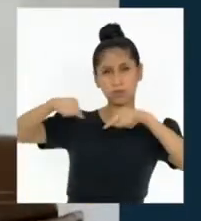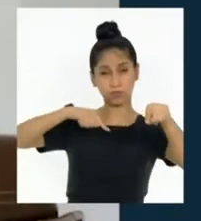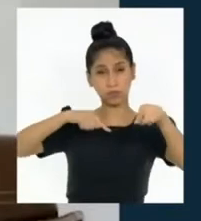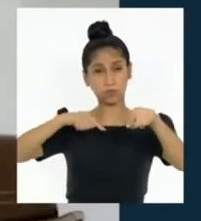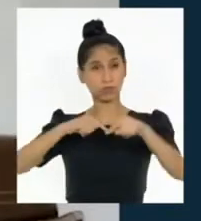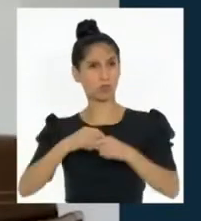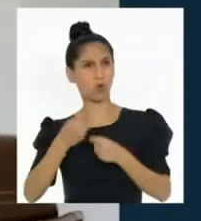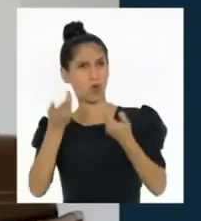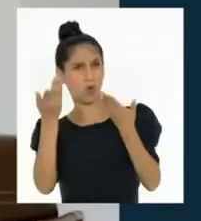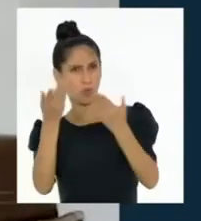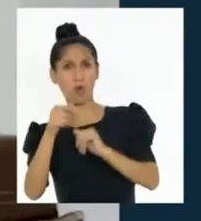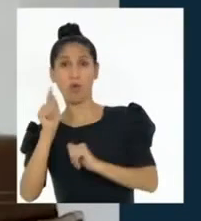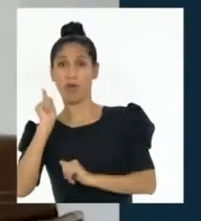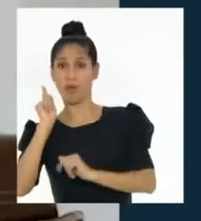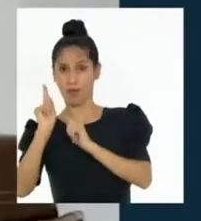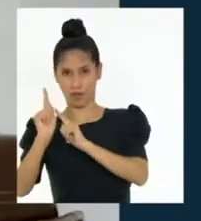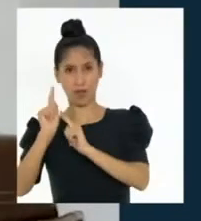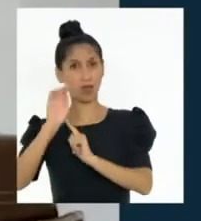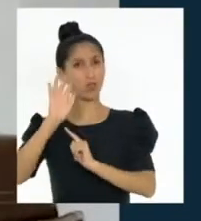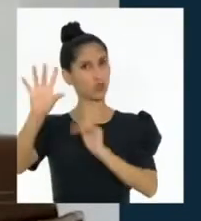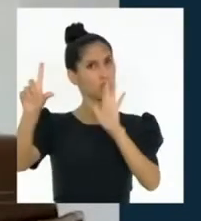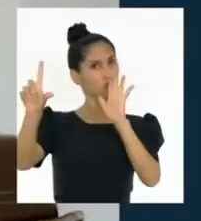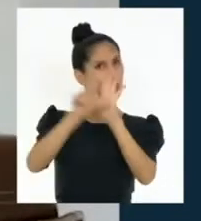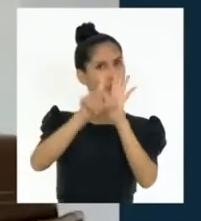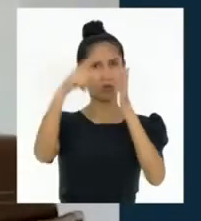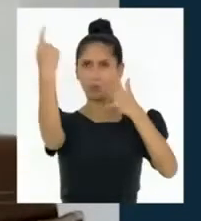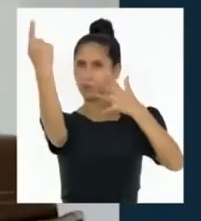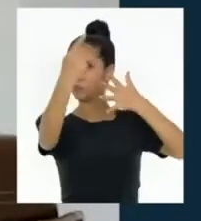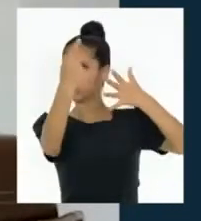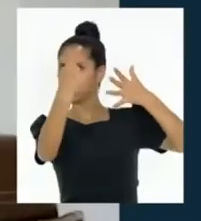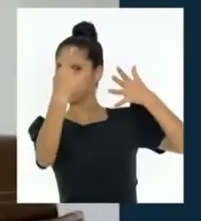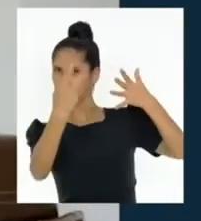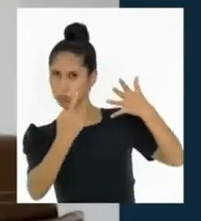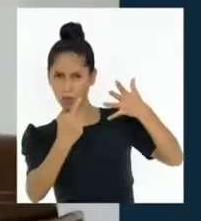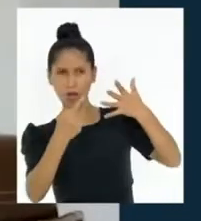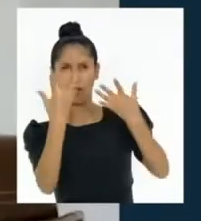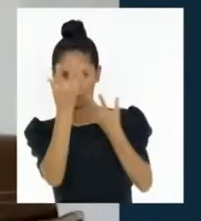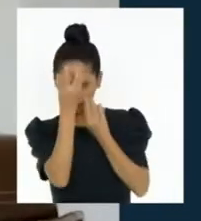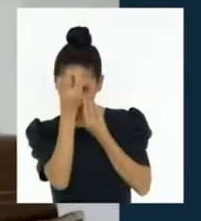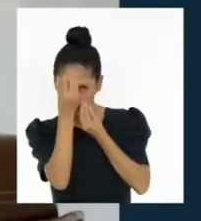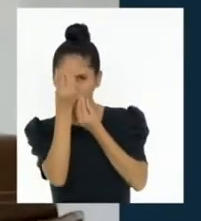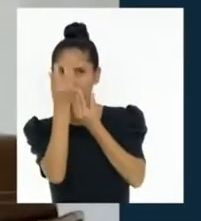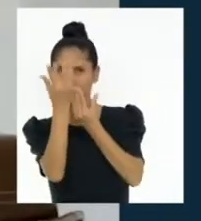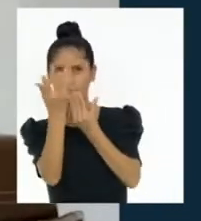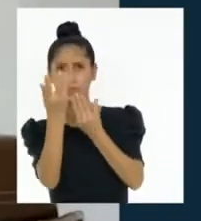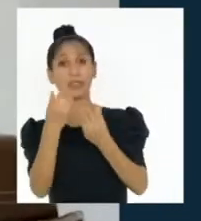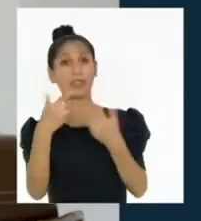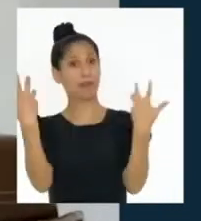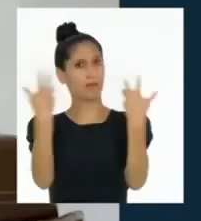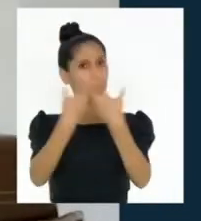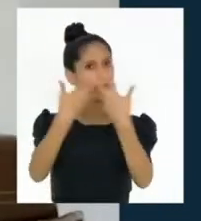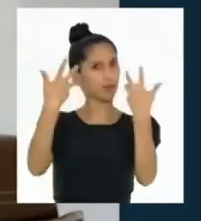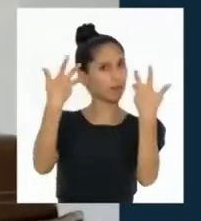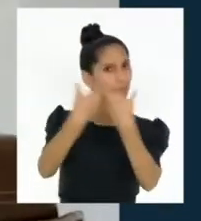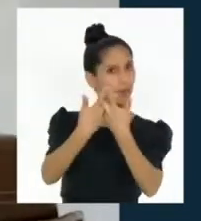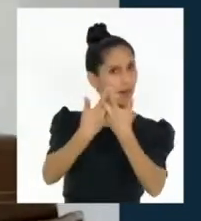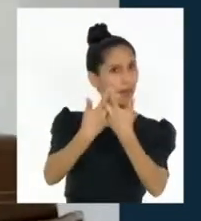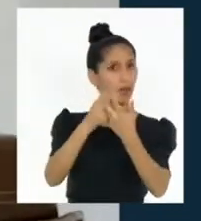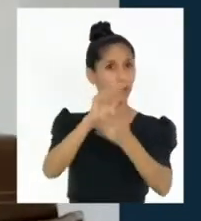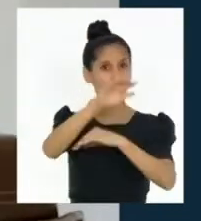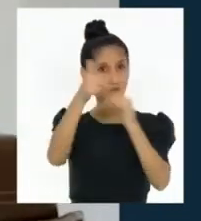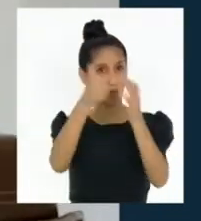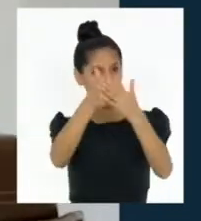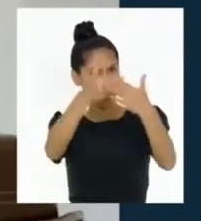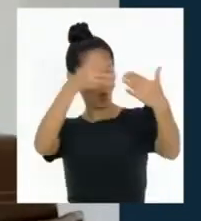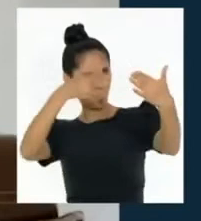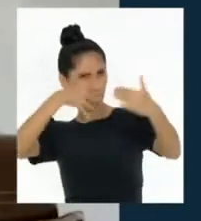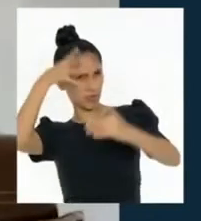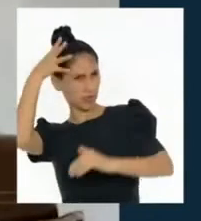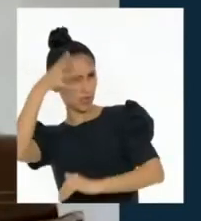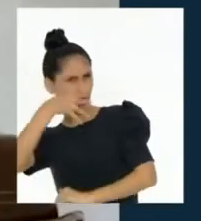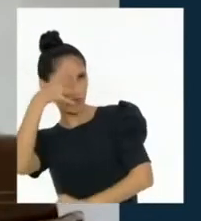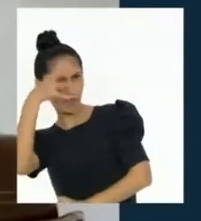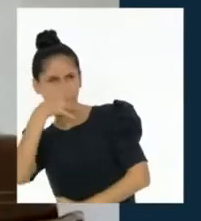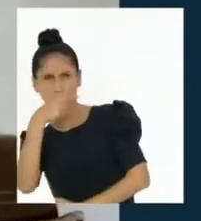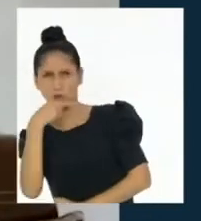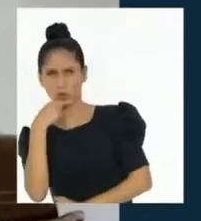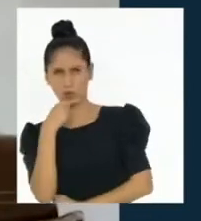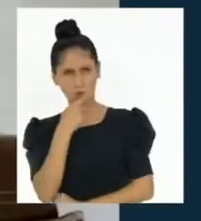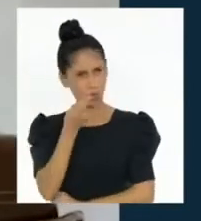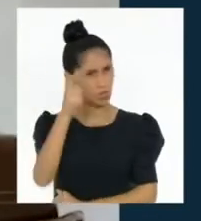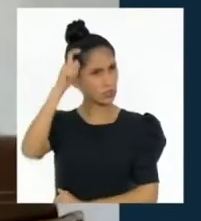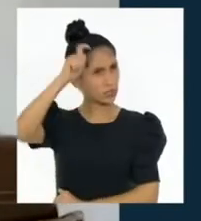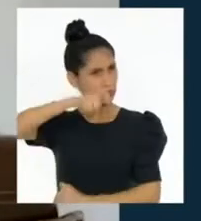guardar y cumplir las leyes y decretos, resoluciones del Congreso y expedir las providencias indispensablemente